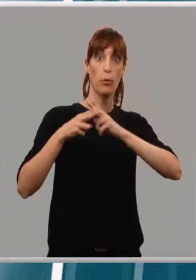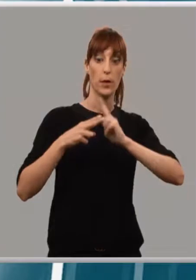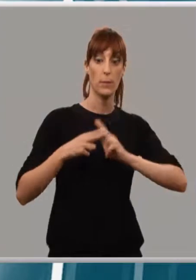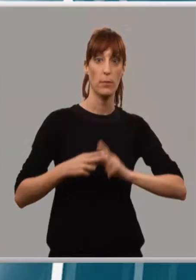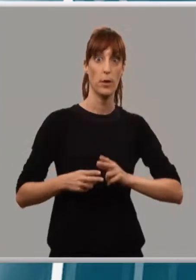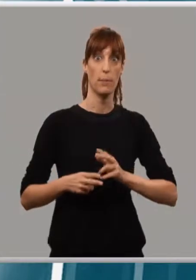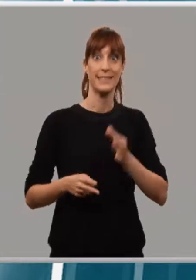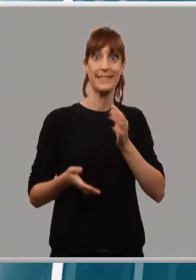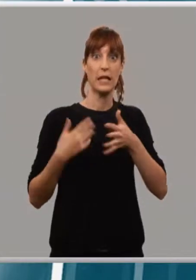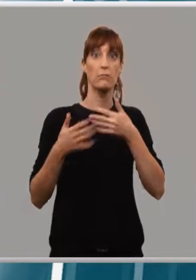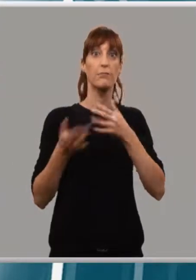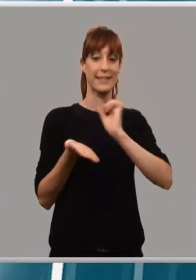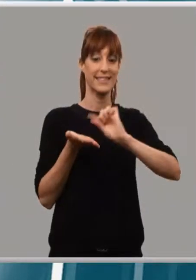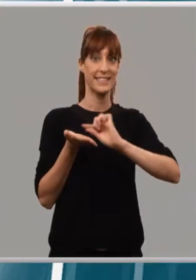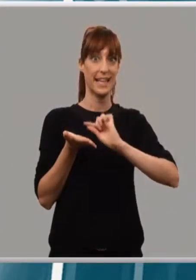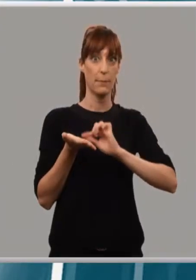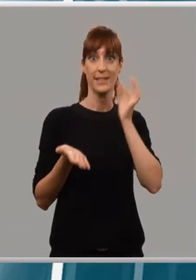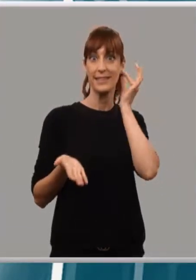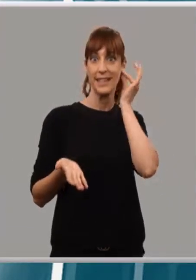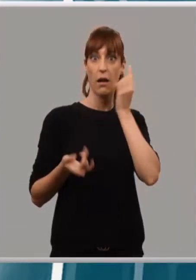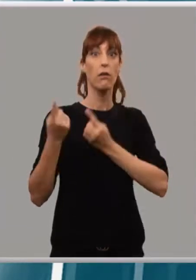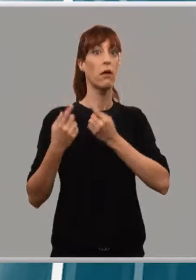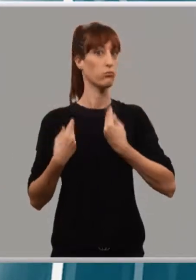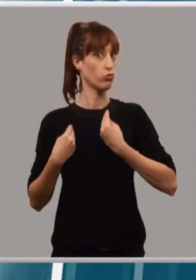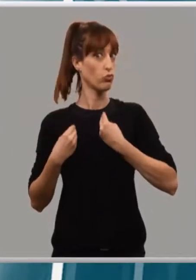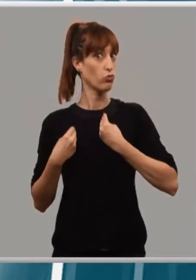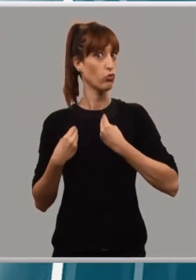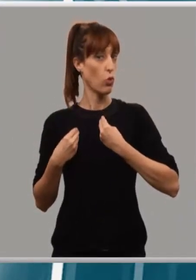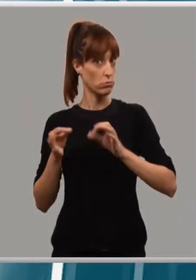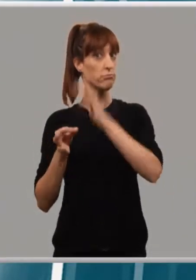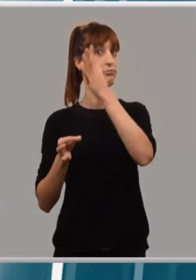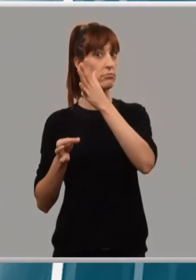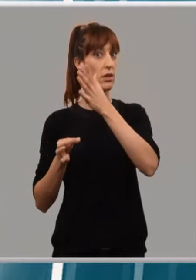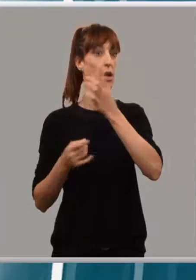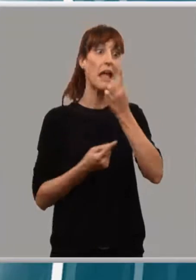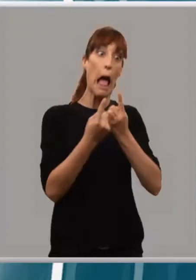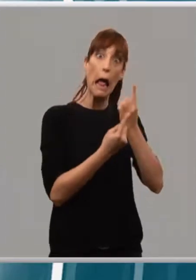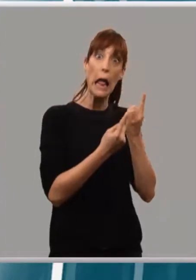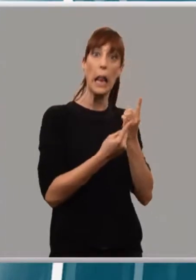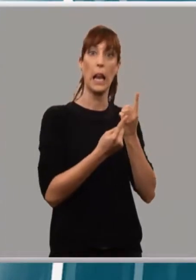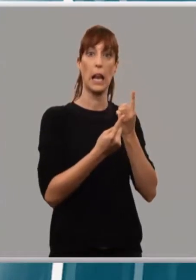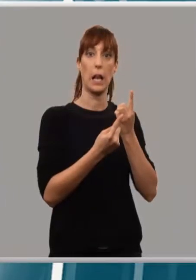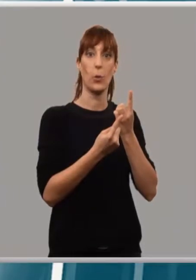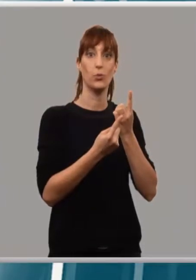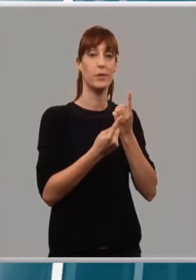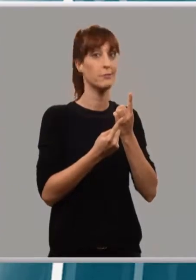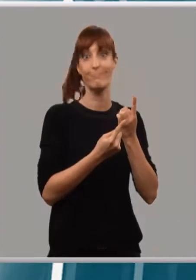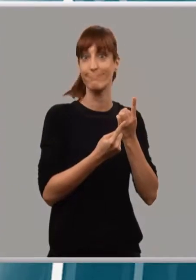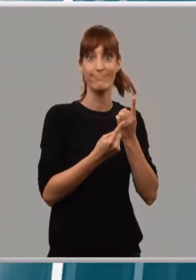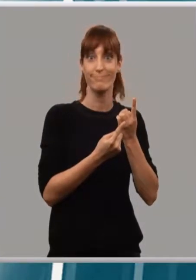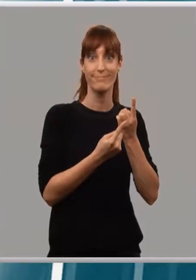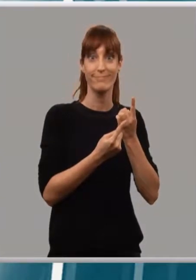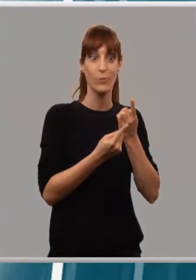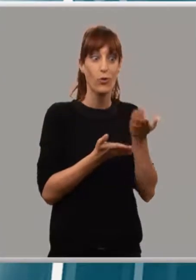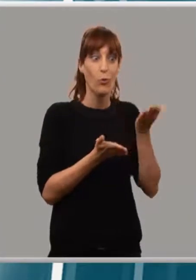suerte en su vida. Algunas llegaron casi a alcanzar la fama y otras vieron cómo sus obras sólo llegaban a conocerse muchos años